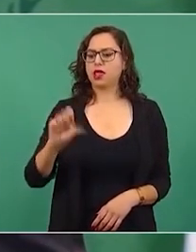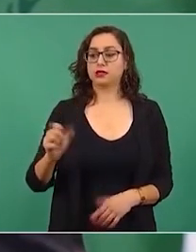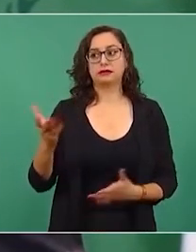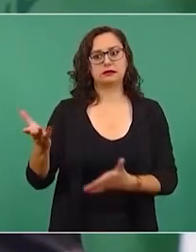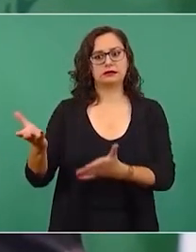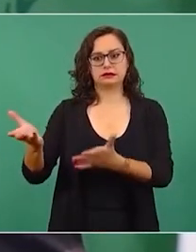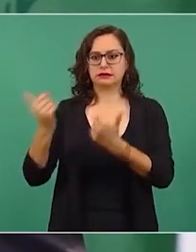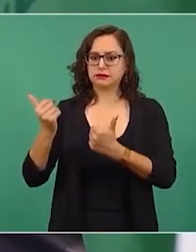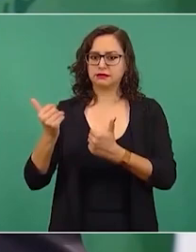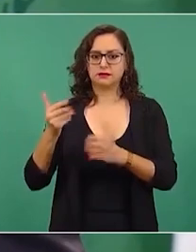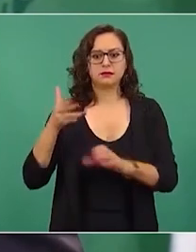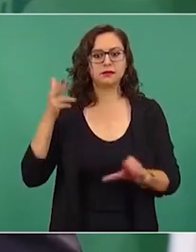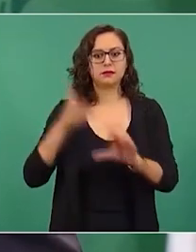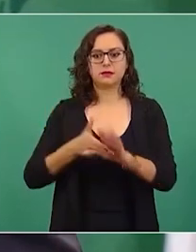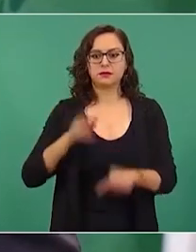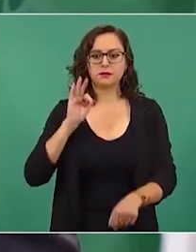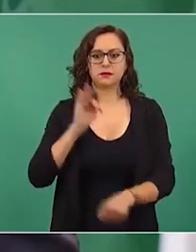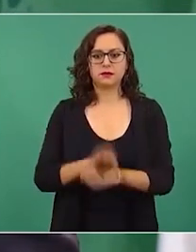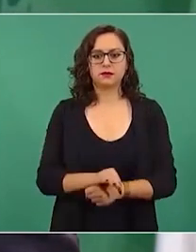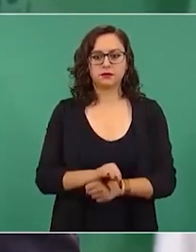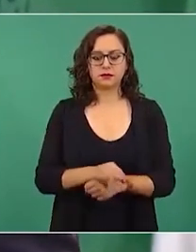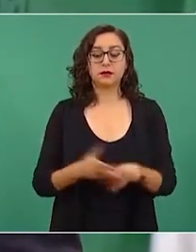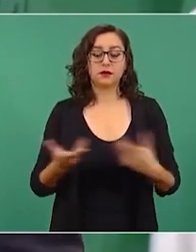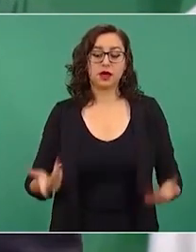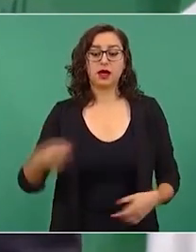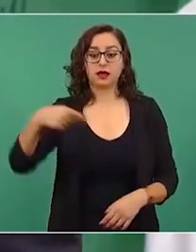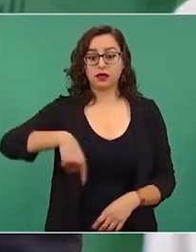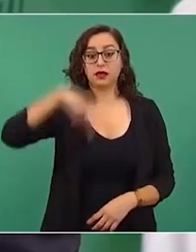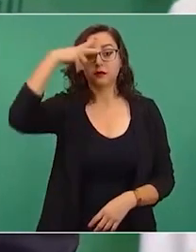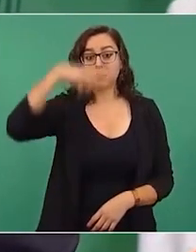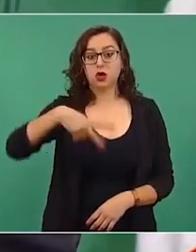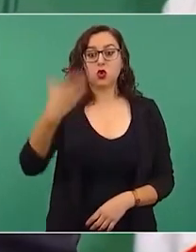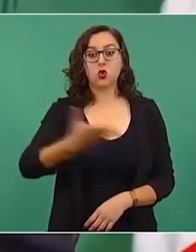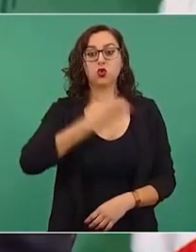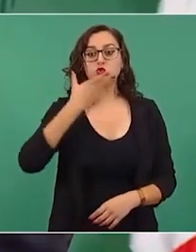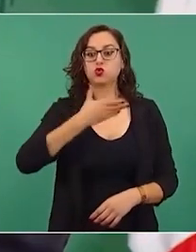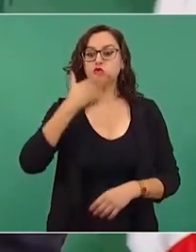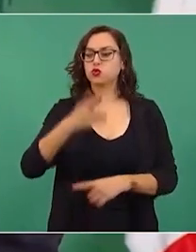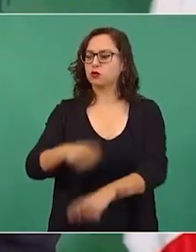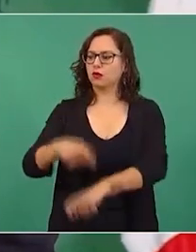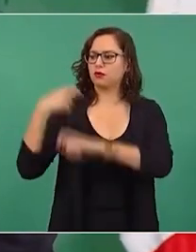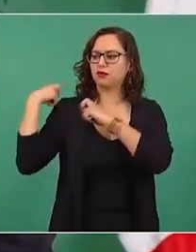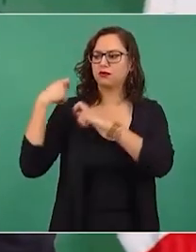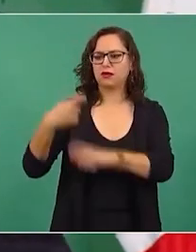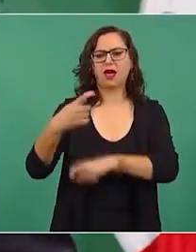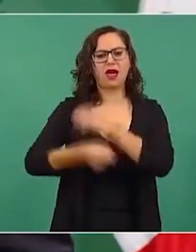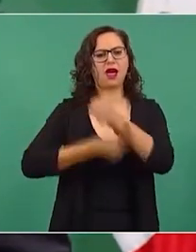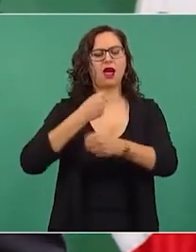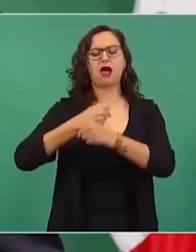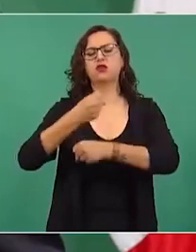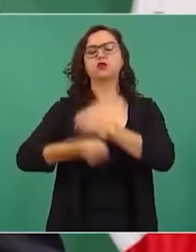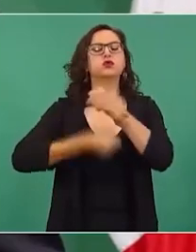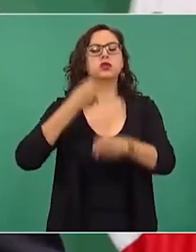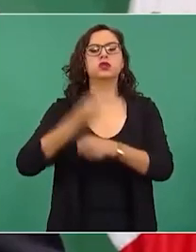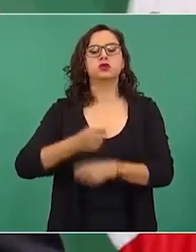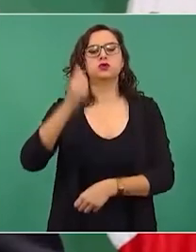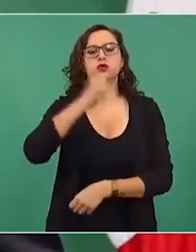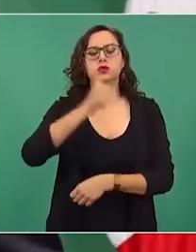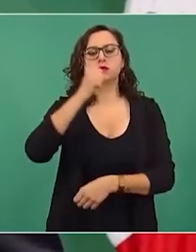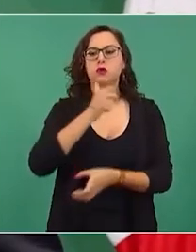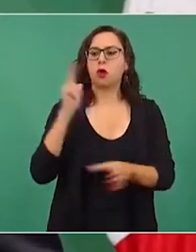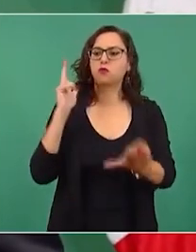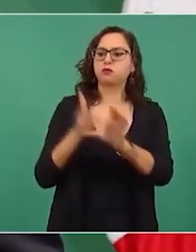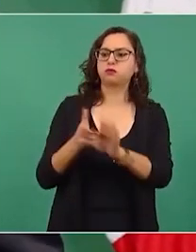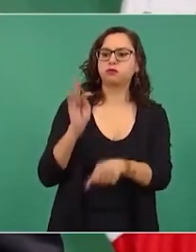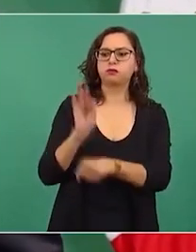ejercer la tradición de asilo de México, que nos